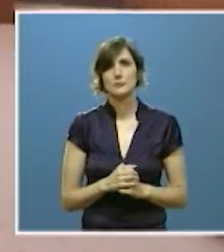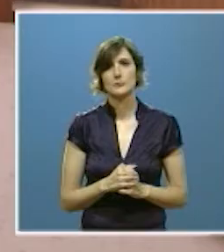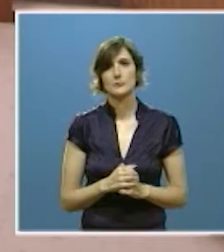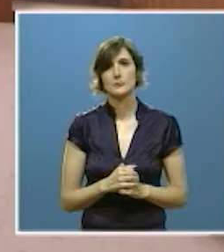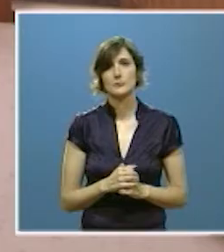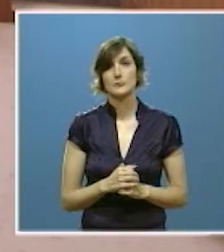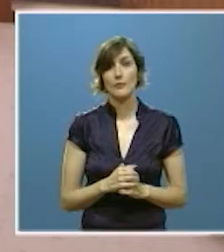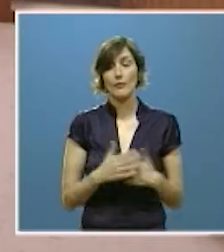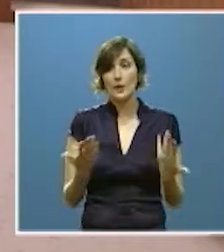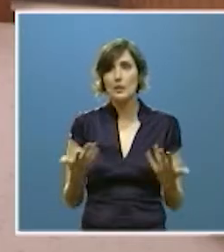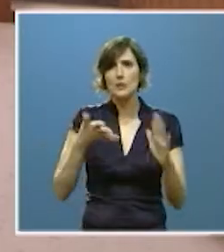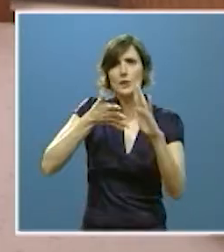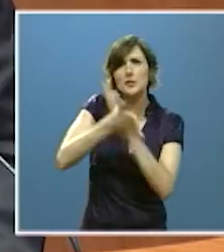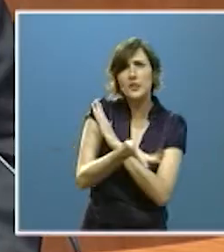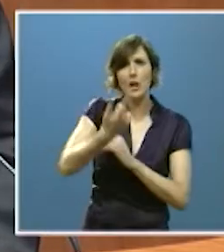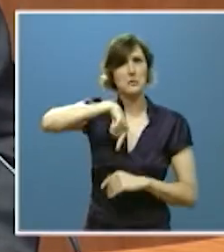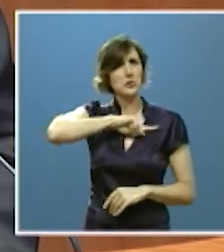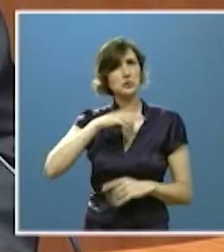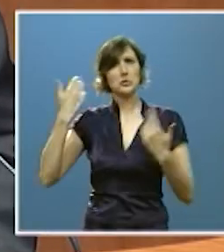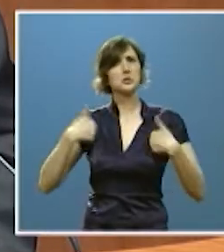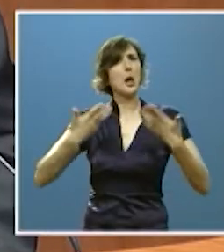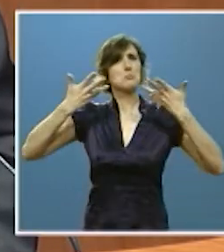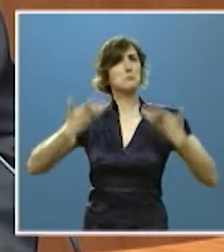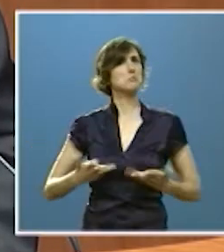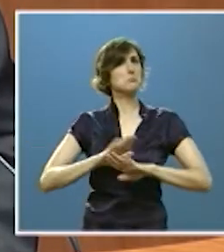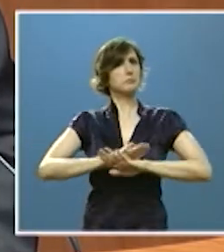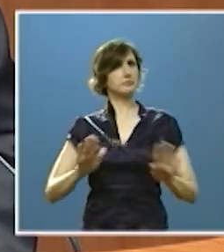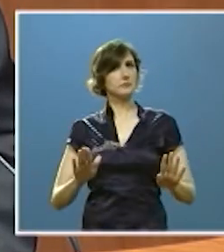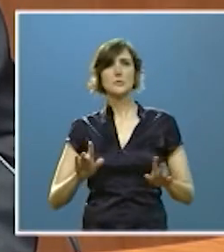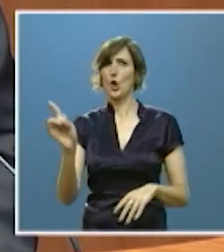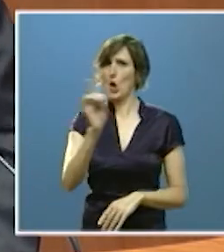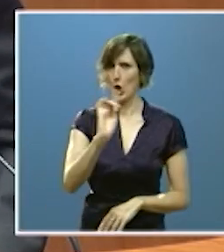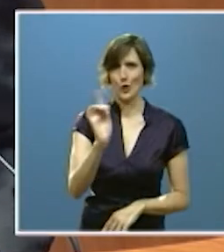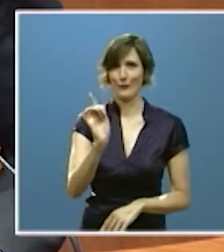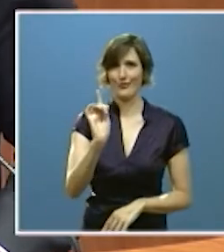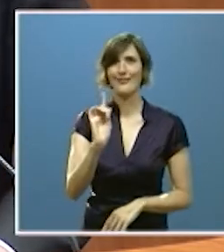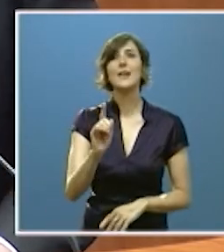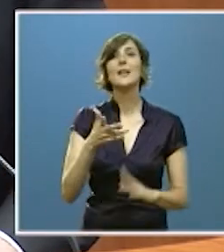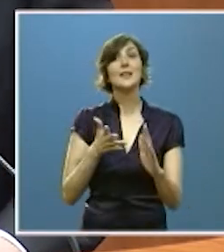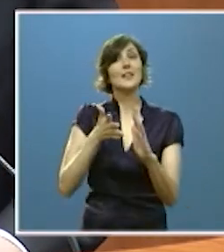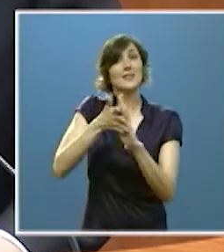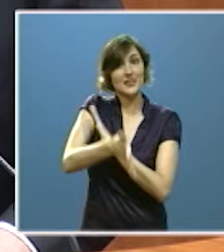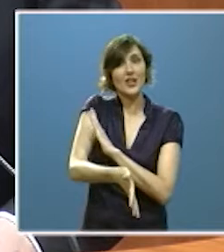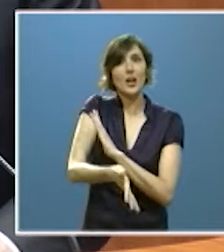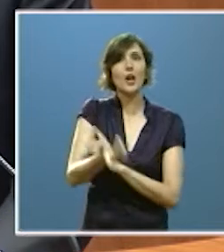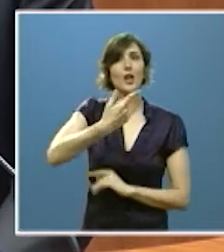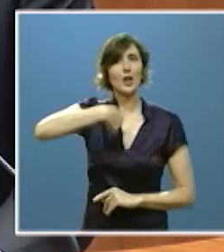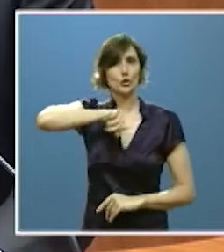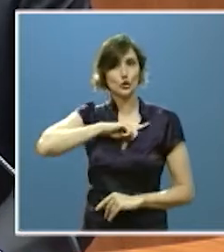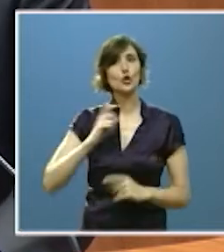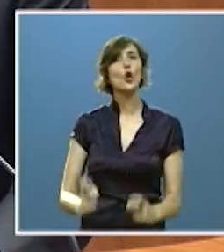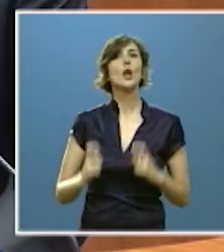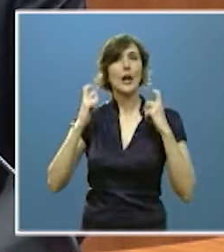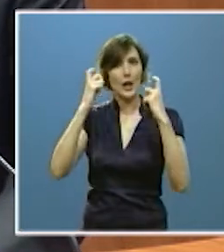¿significa esto que debamos conformarnos con estos datos? no pero sí que se está realizando un esfuerzo